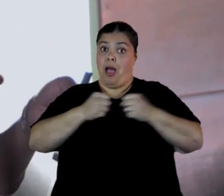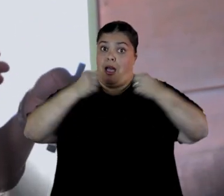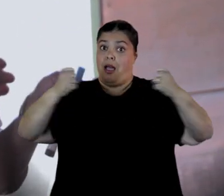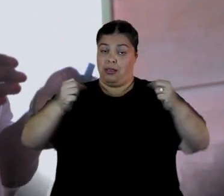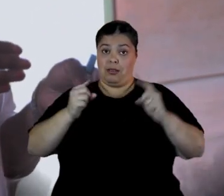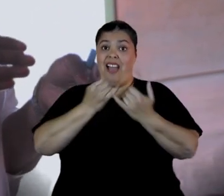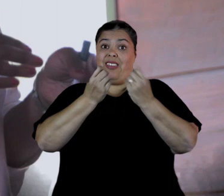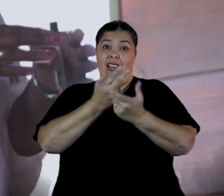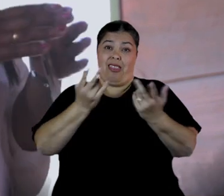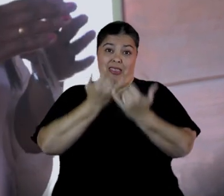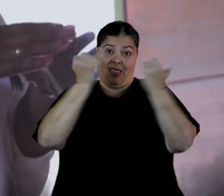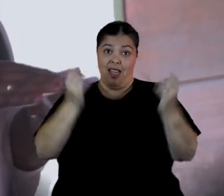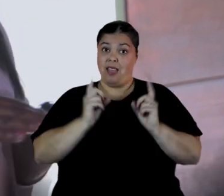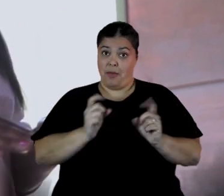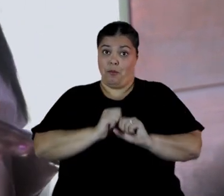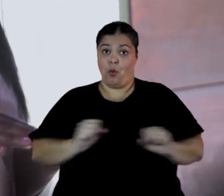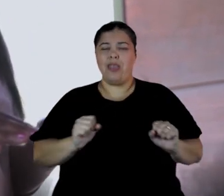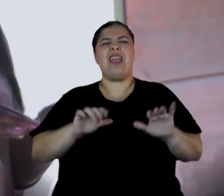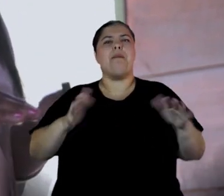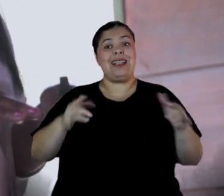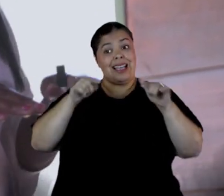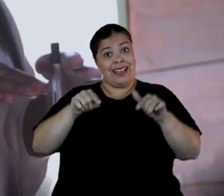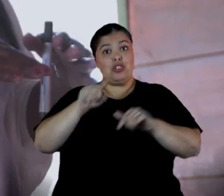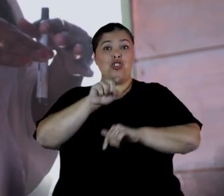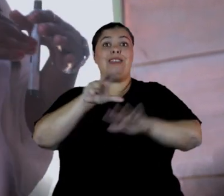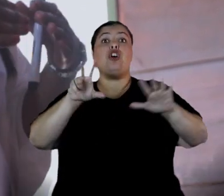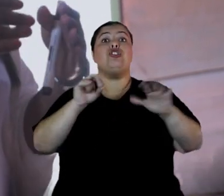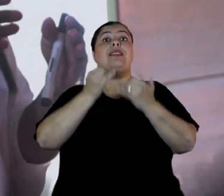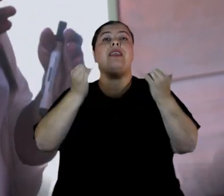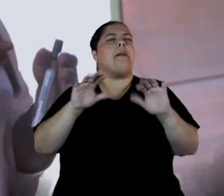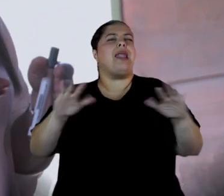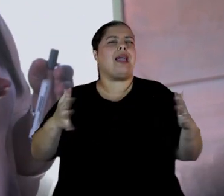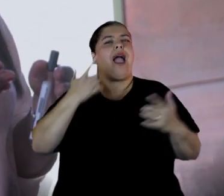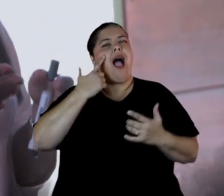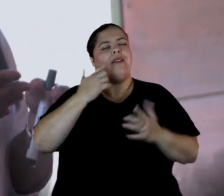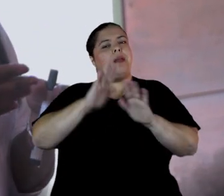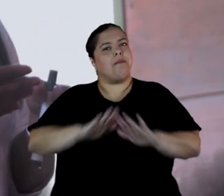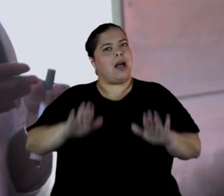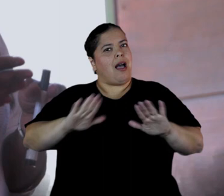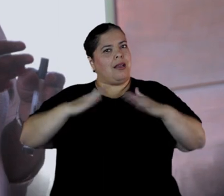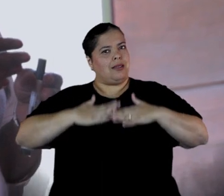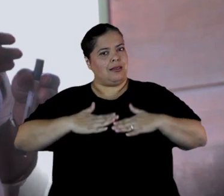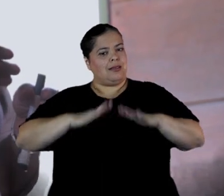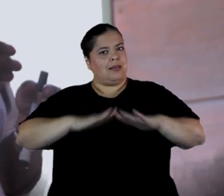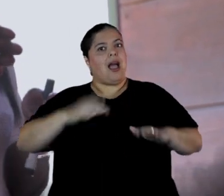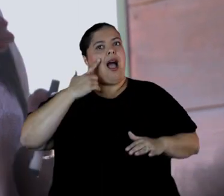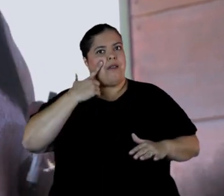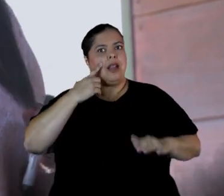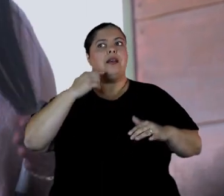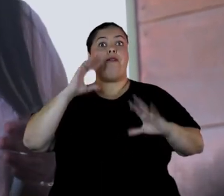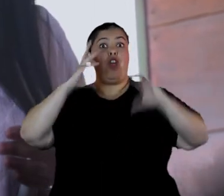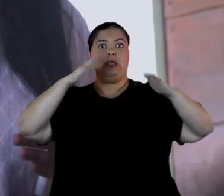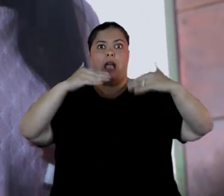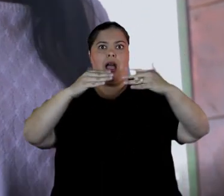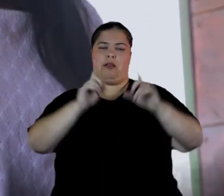ese periodo se apacigüen las aguas y bueno, y no siga esa situación de violencia, pero bueno, ha pasado que a veces la violencia